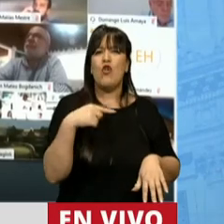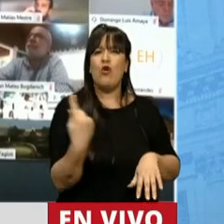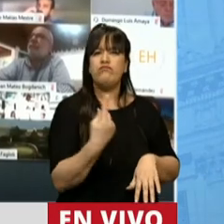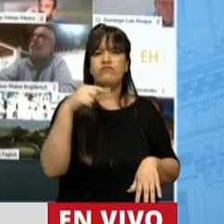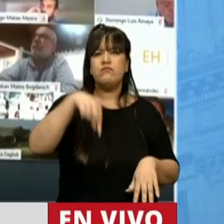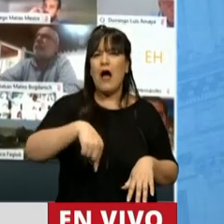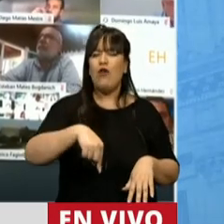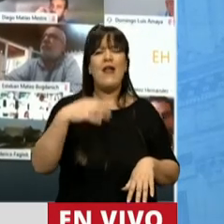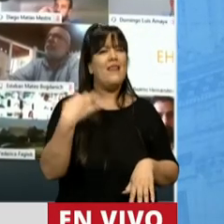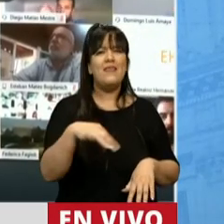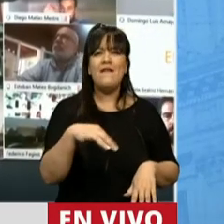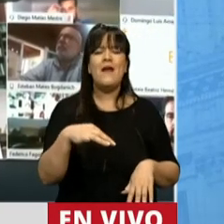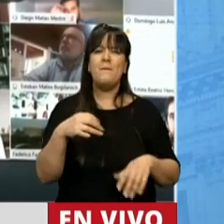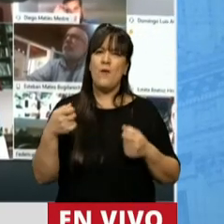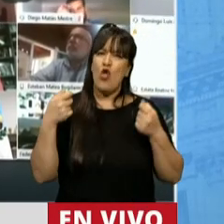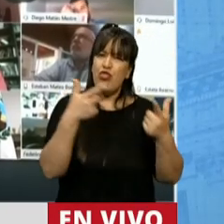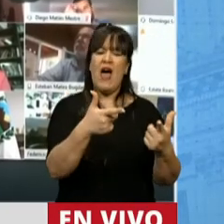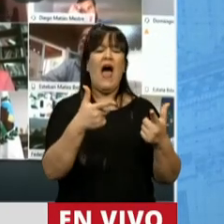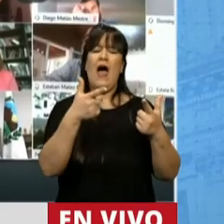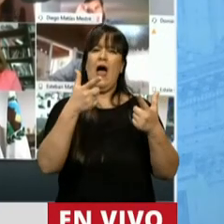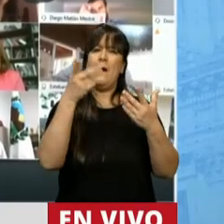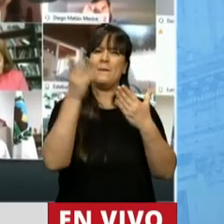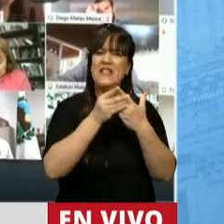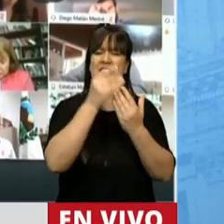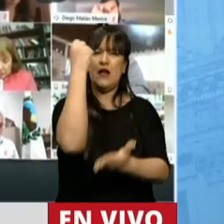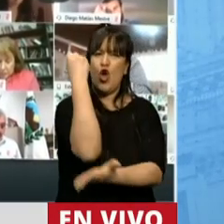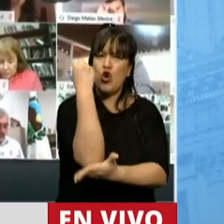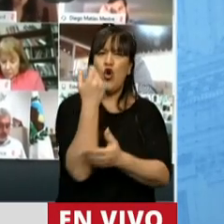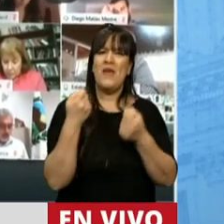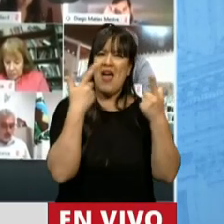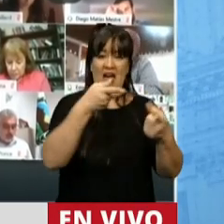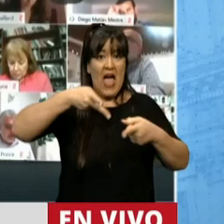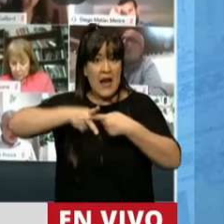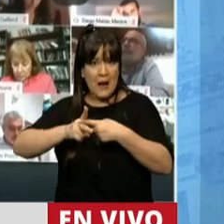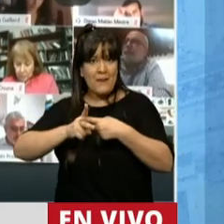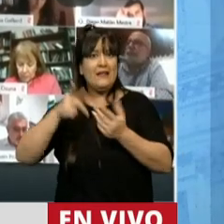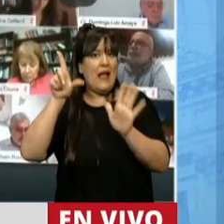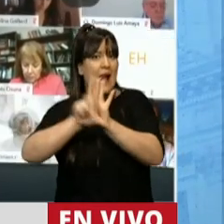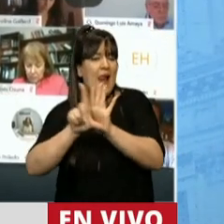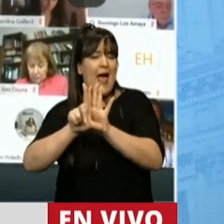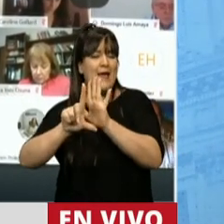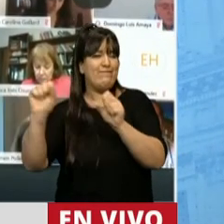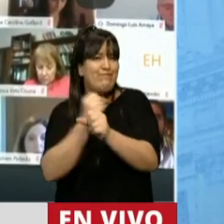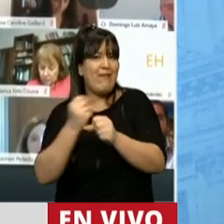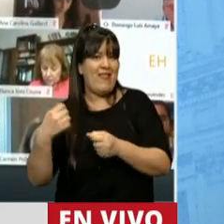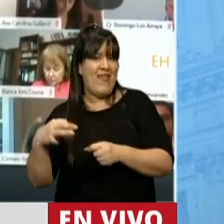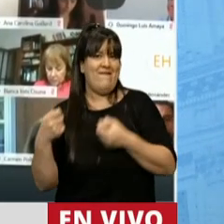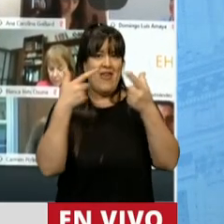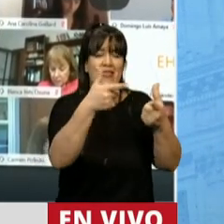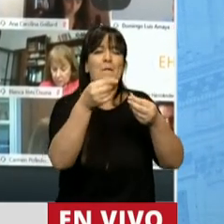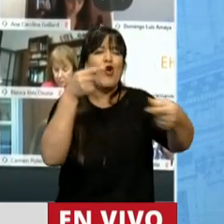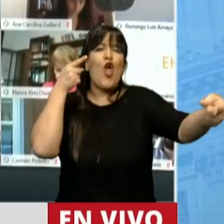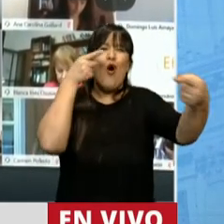al Gobierno, al Ministerio de Economía, de estas herramientas porque su intención está clara, los objetivos